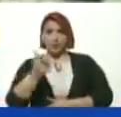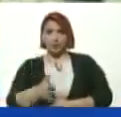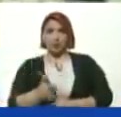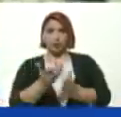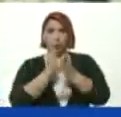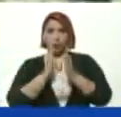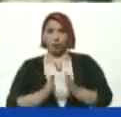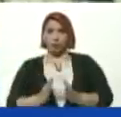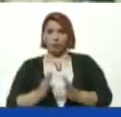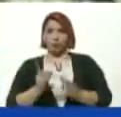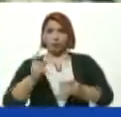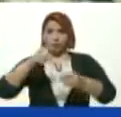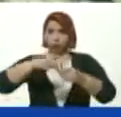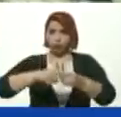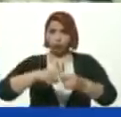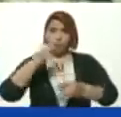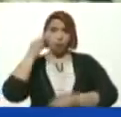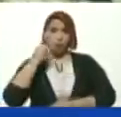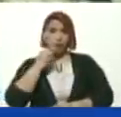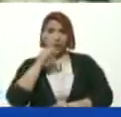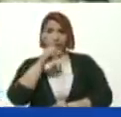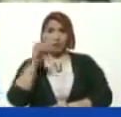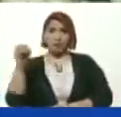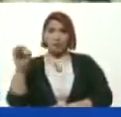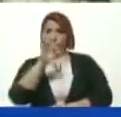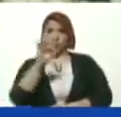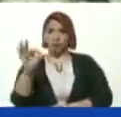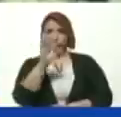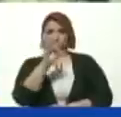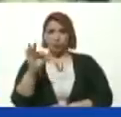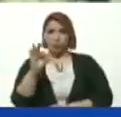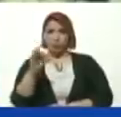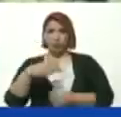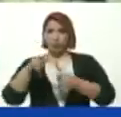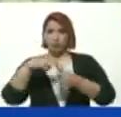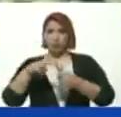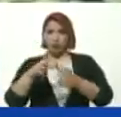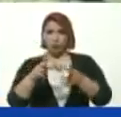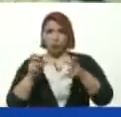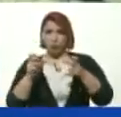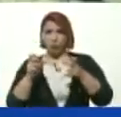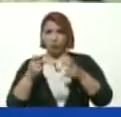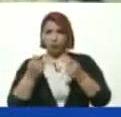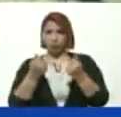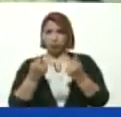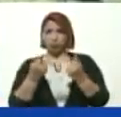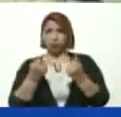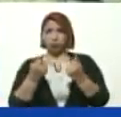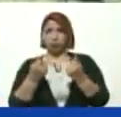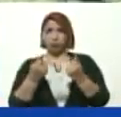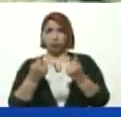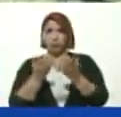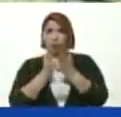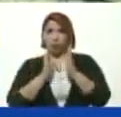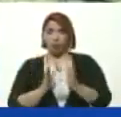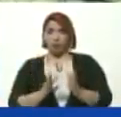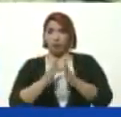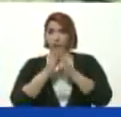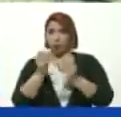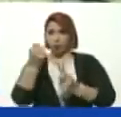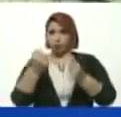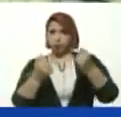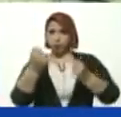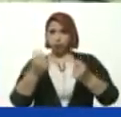Del Bolívar Cien por ciento Digital El cobro Del pasaje Estudiantil Y Que los Camioneteros